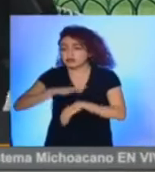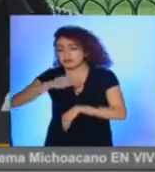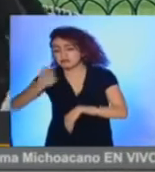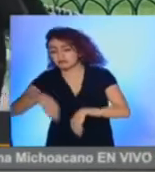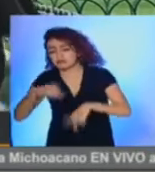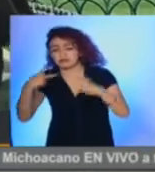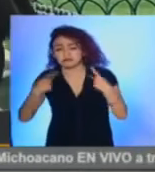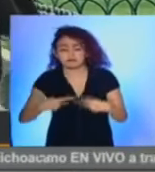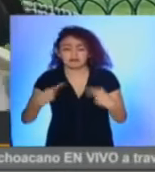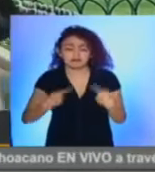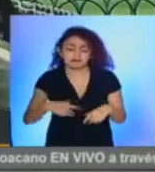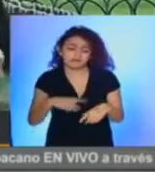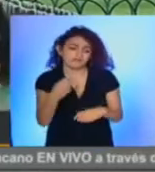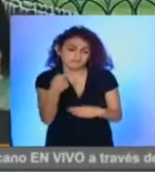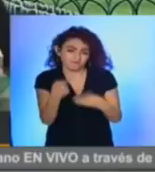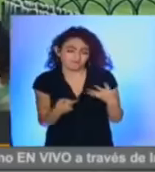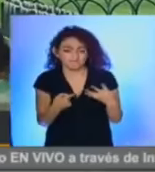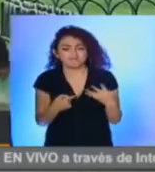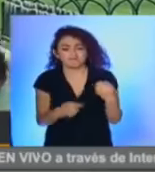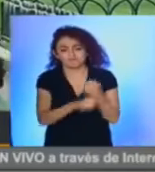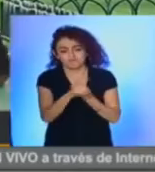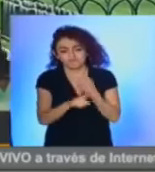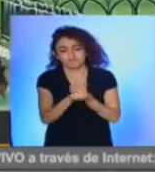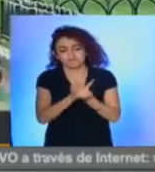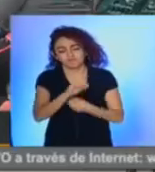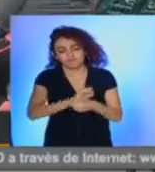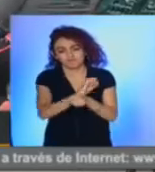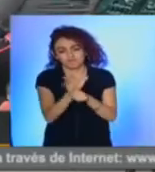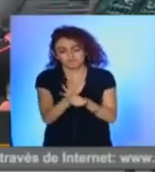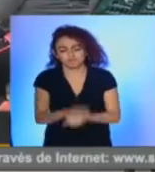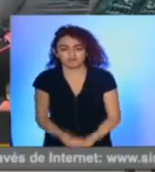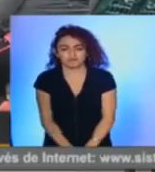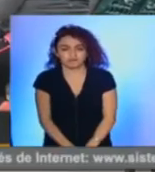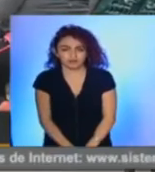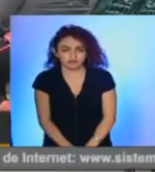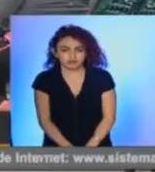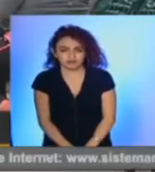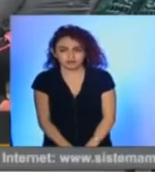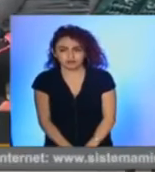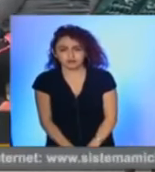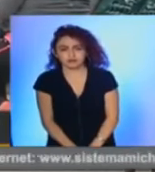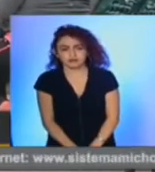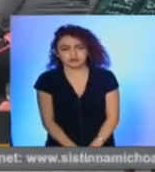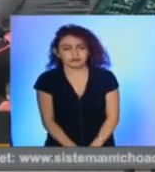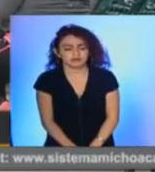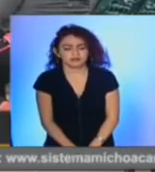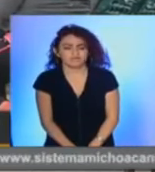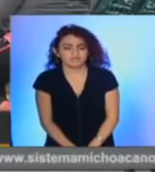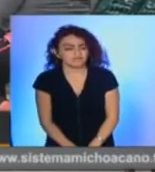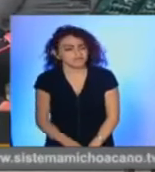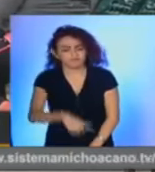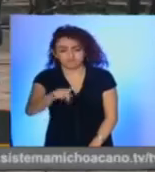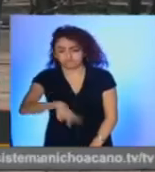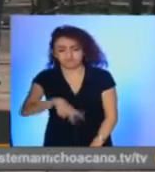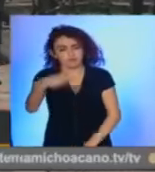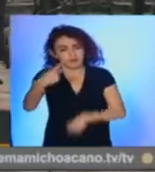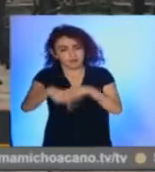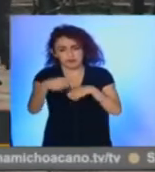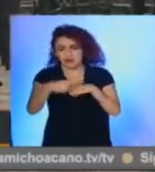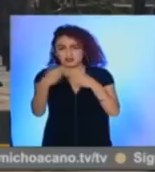fallecido han perdido la vida derivado de las consecuencias de este virus que resulta muy agresivo para